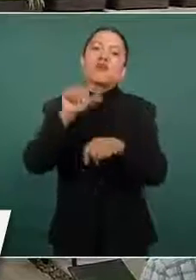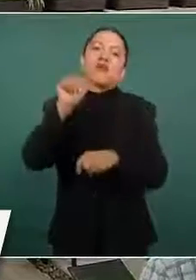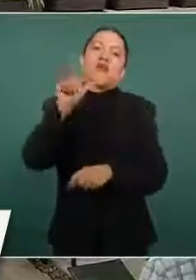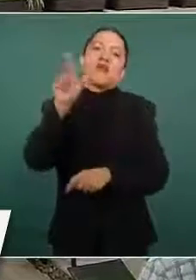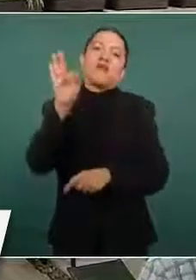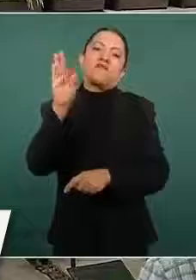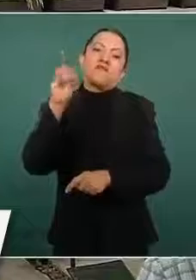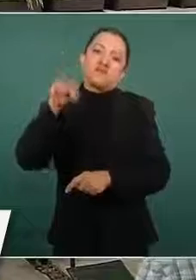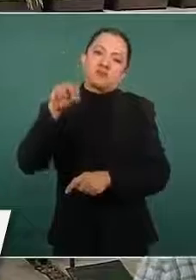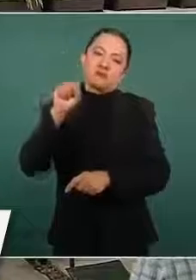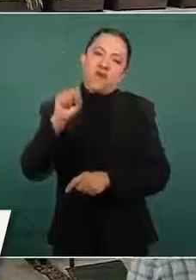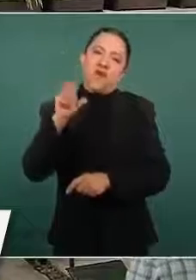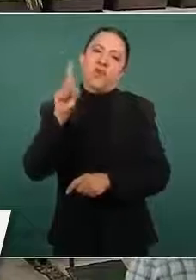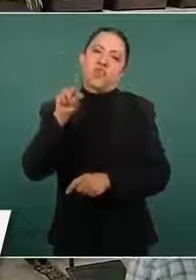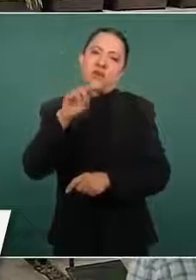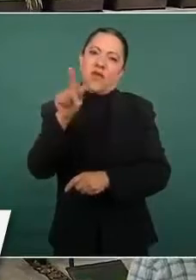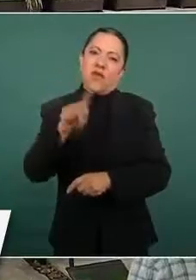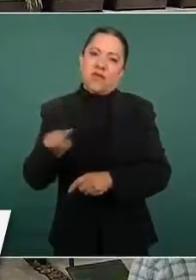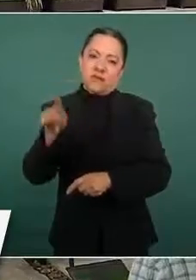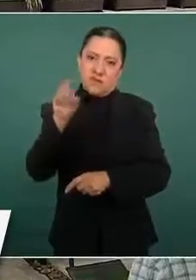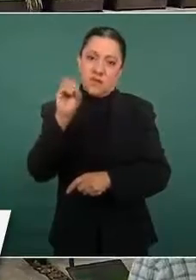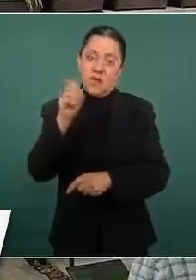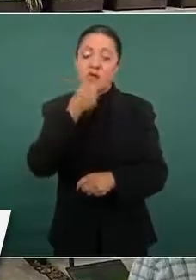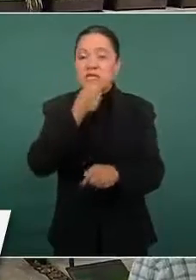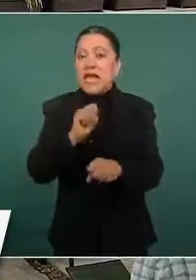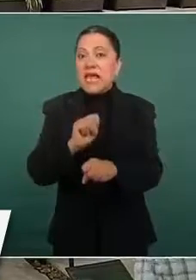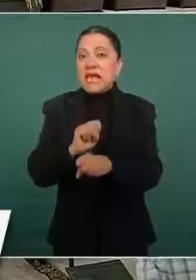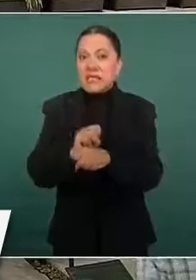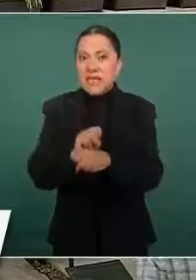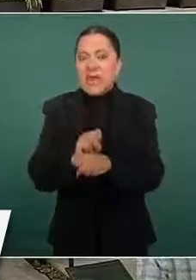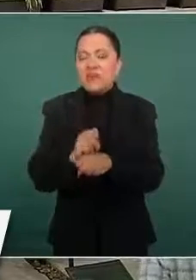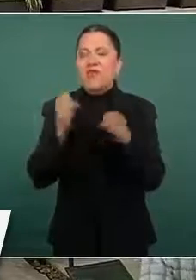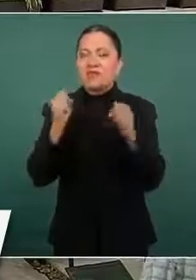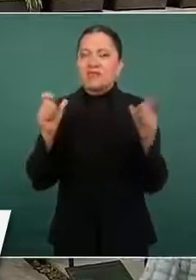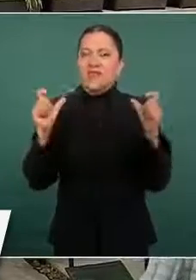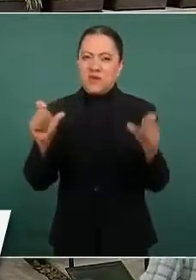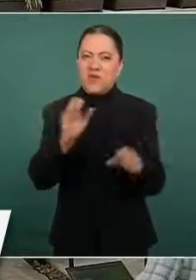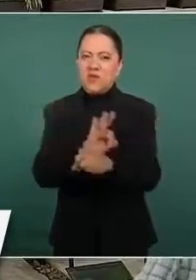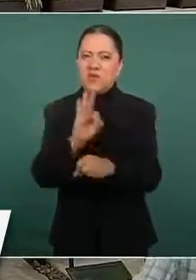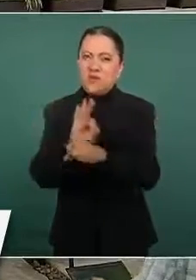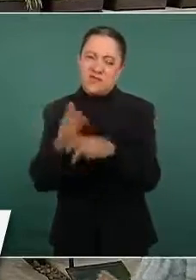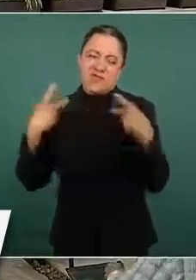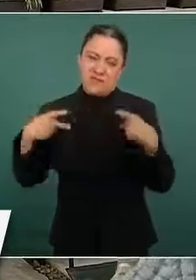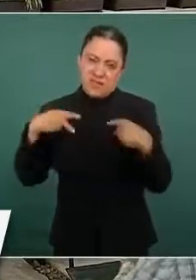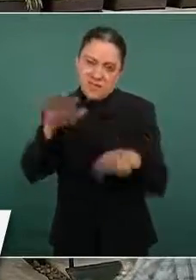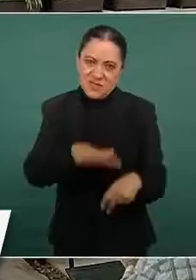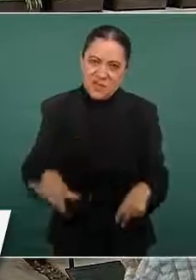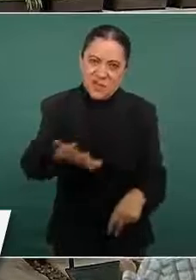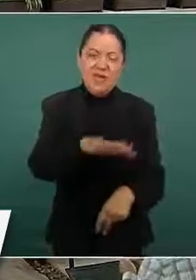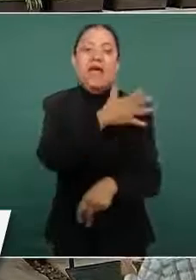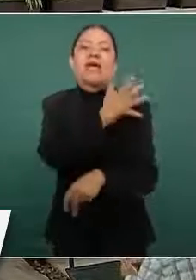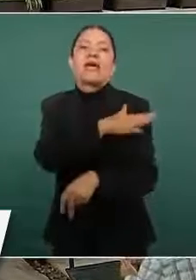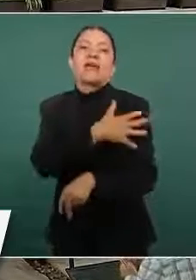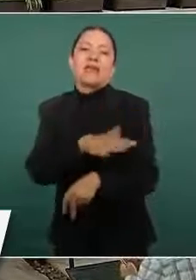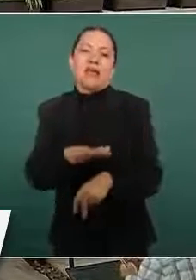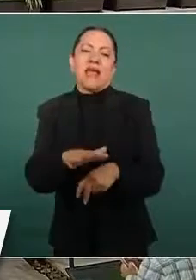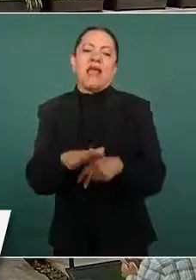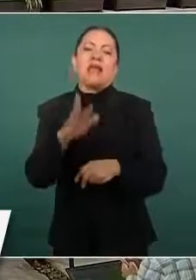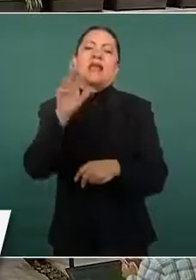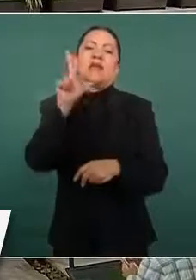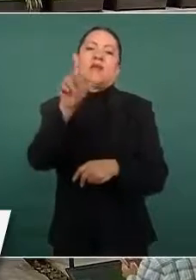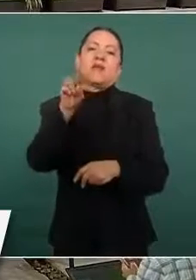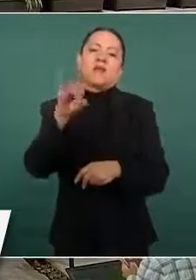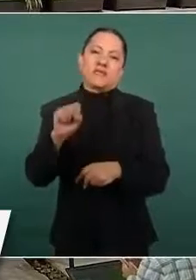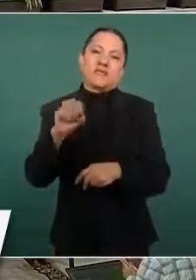Montaño, secretario de Seguridad y Protección Ciudadanada, al general Luis Rodríguez Bucio, comandante de la Guardia Nacional